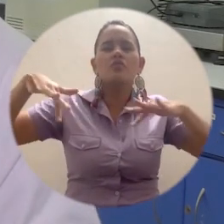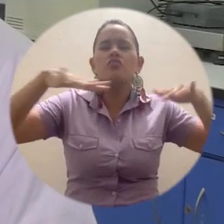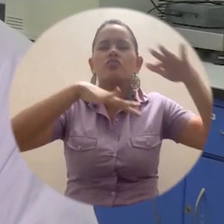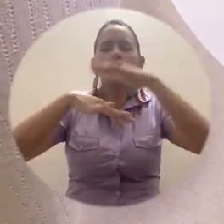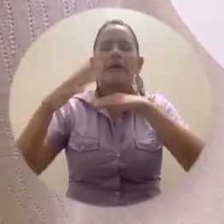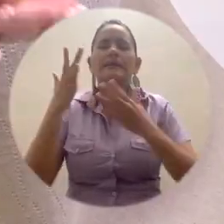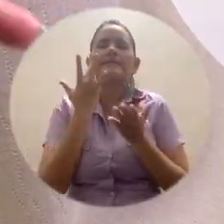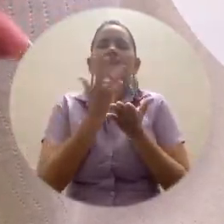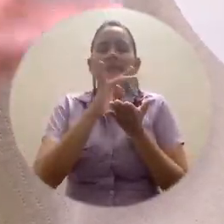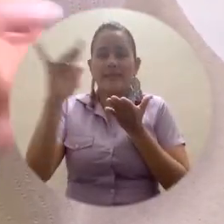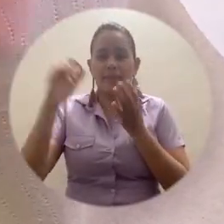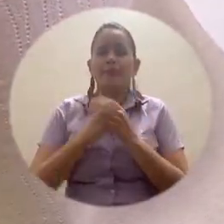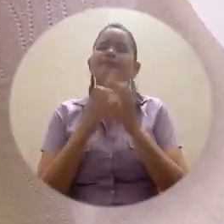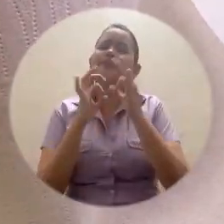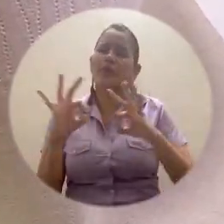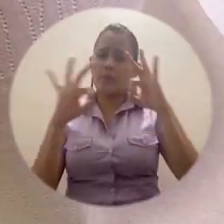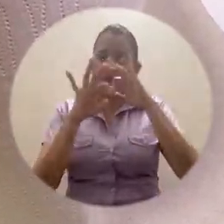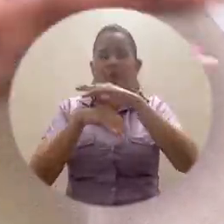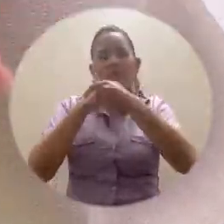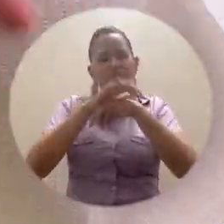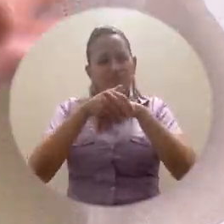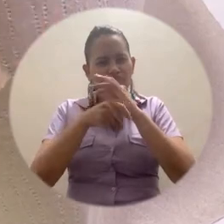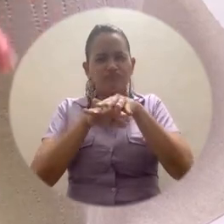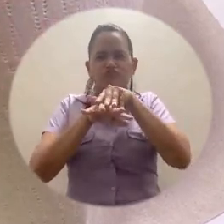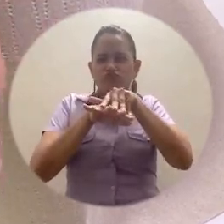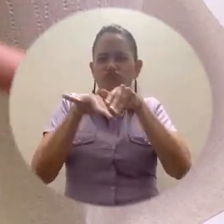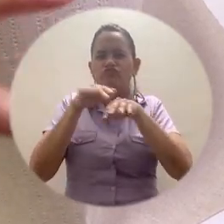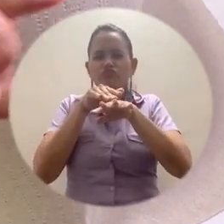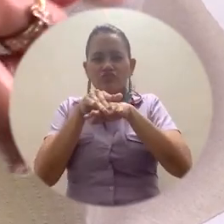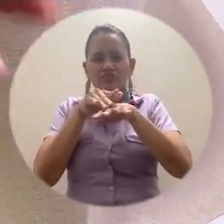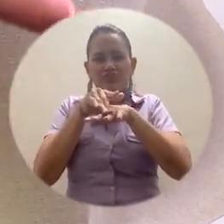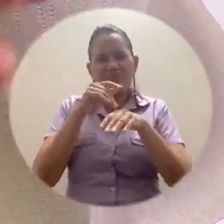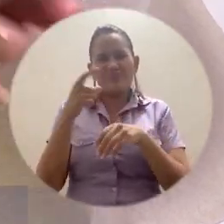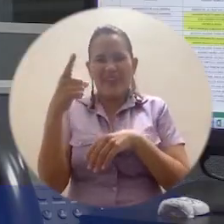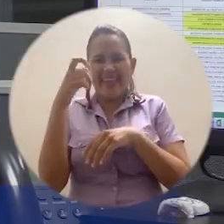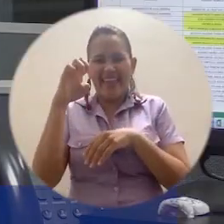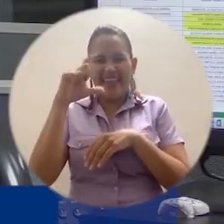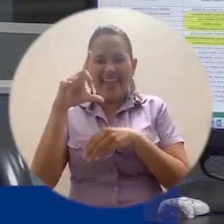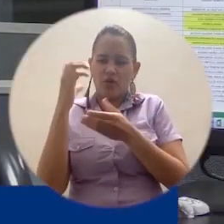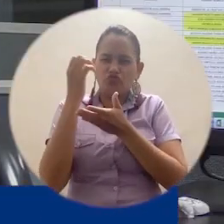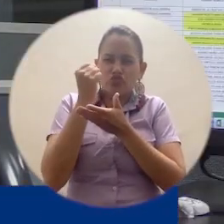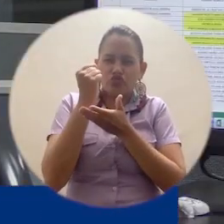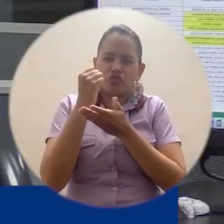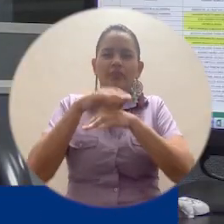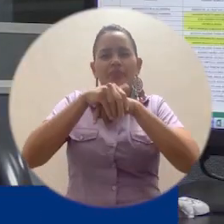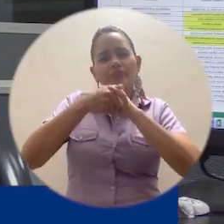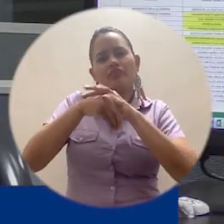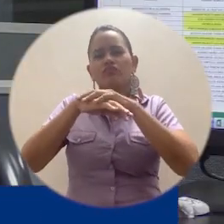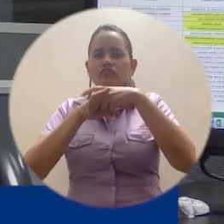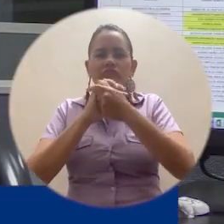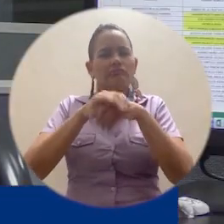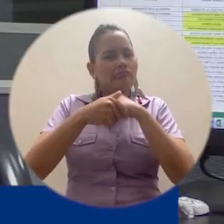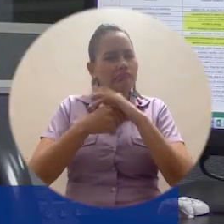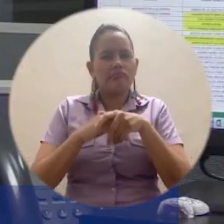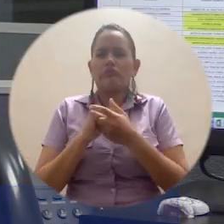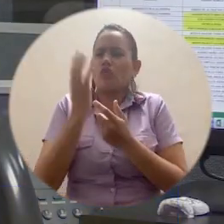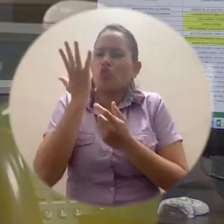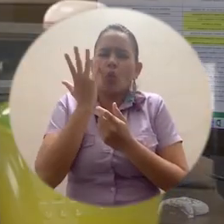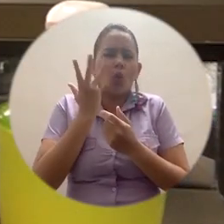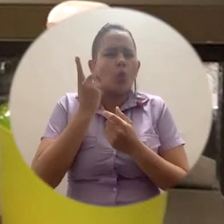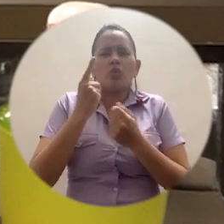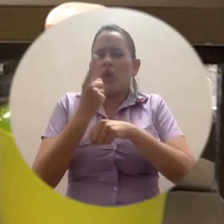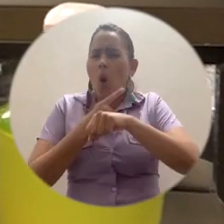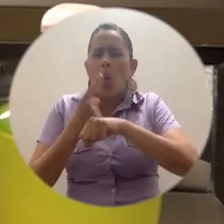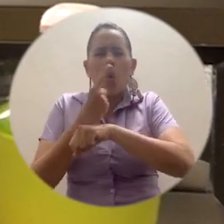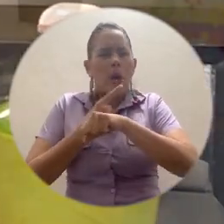desinfección del ambiente. Lavarnos las manos, utilizar el gel antibacterial. Hemos estado en torno a eso. Igual aquí la universidad nos ha brindado todos los elementos